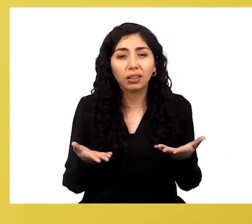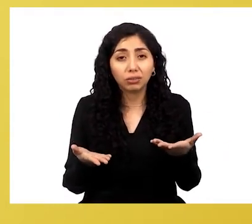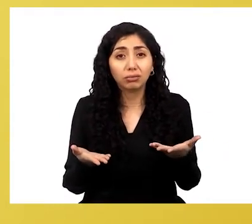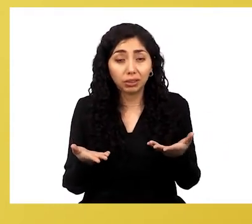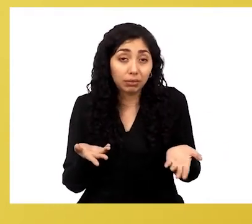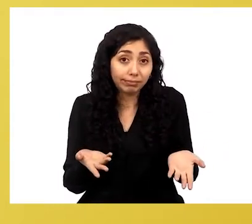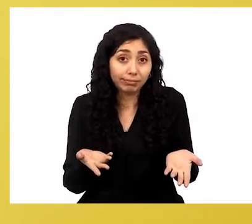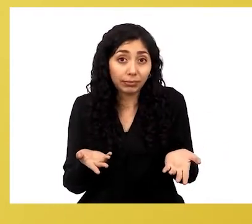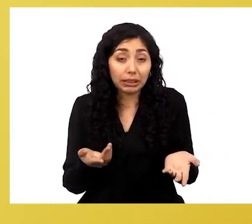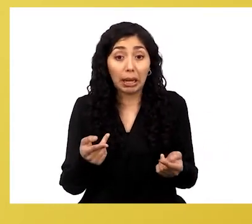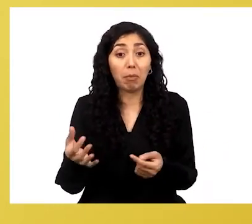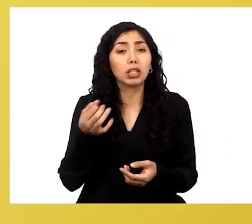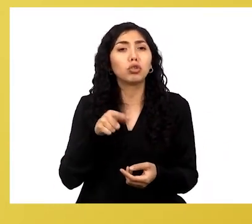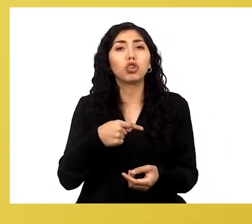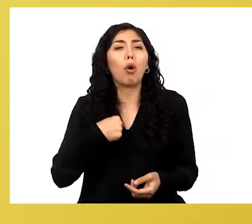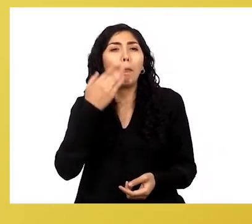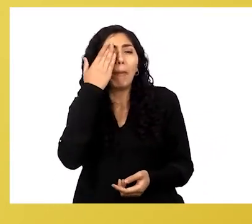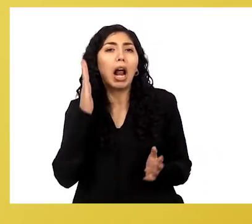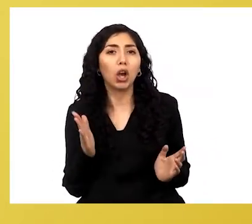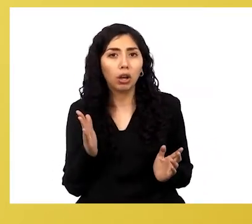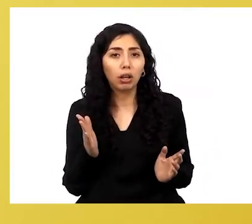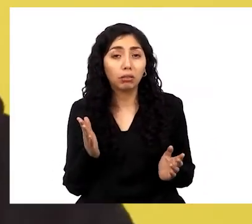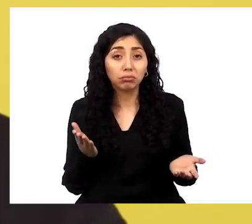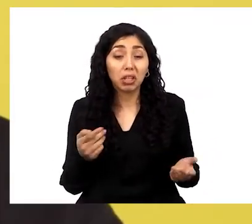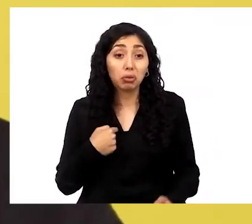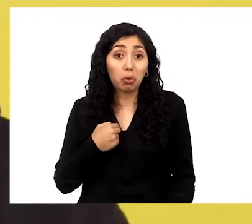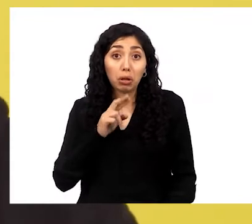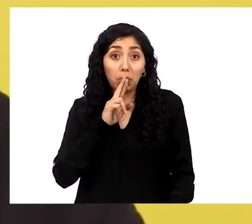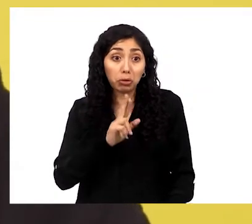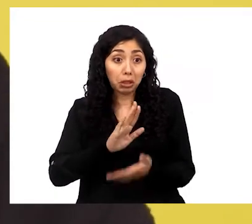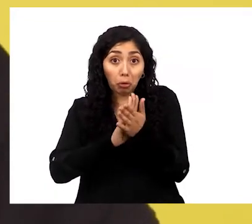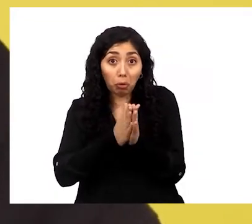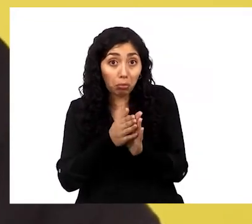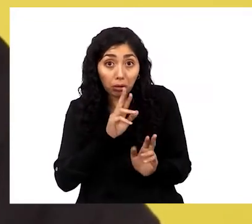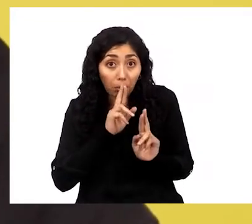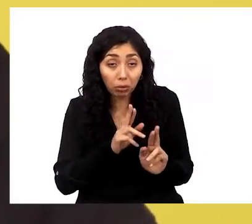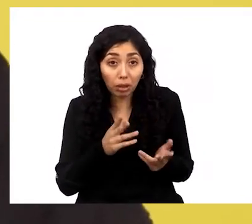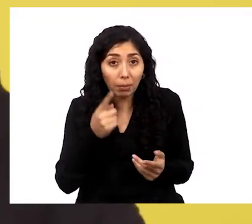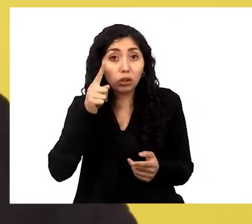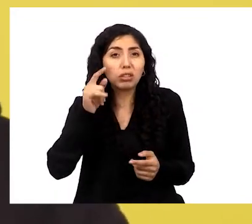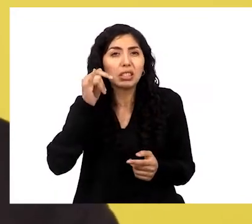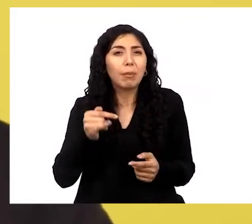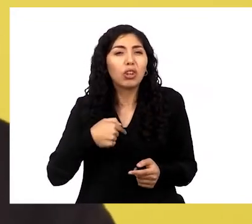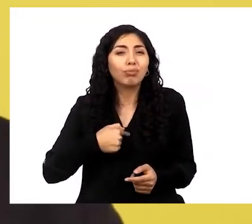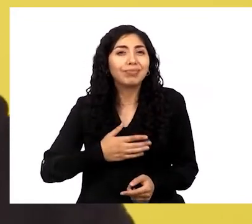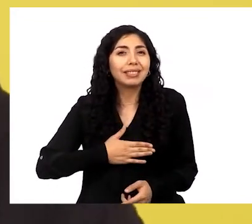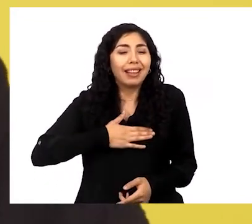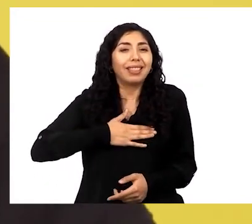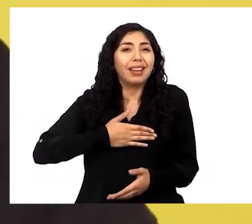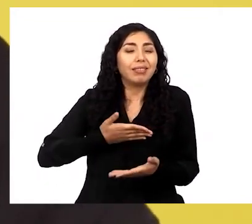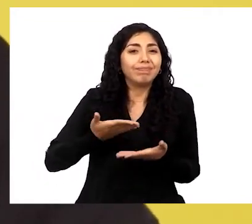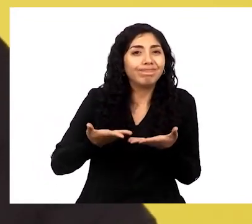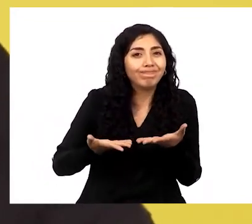si tenía malas intenciones. Yo respondí a todo, pero siempre como que